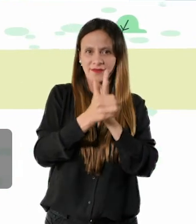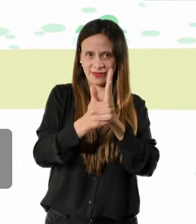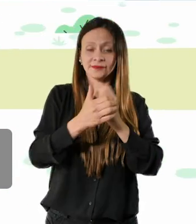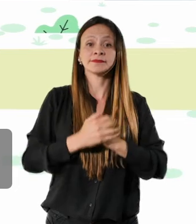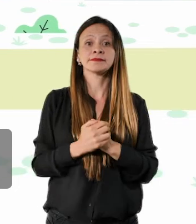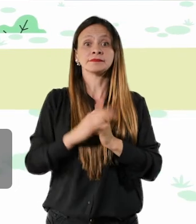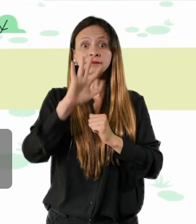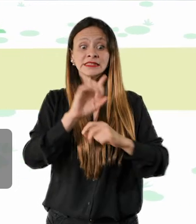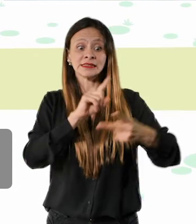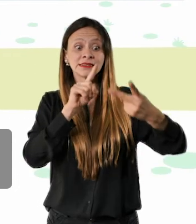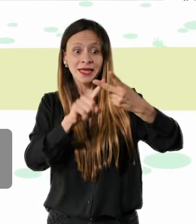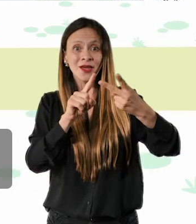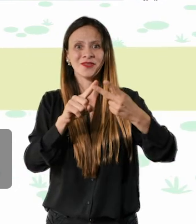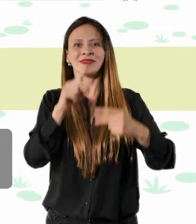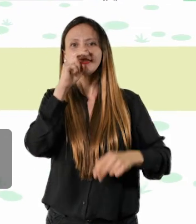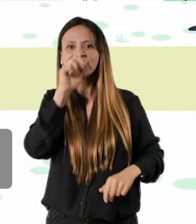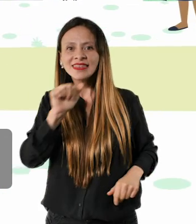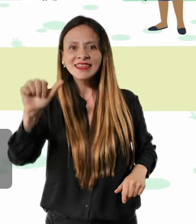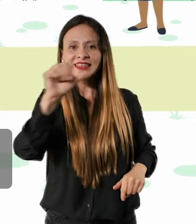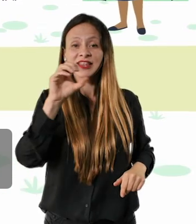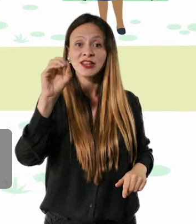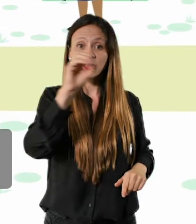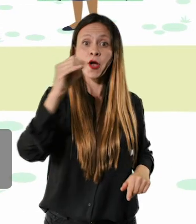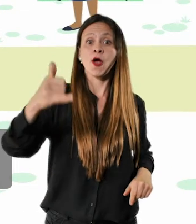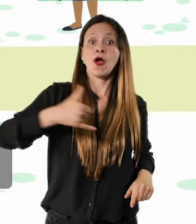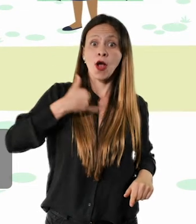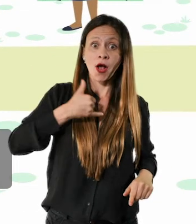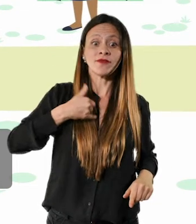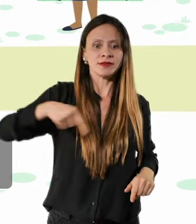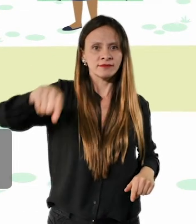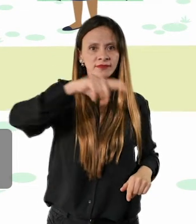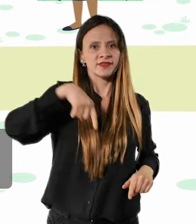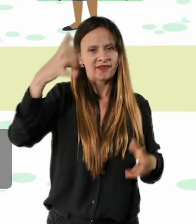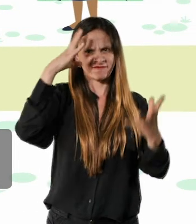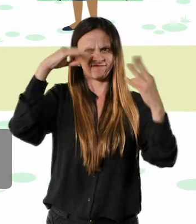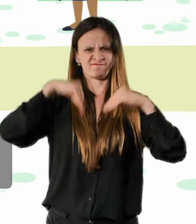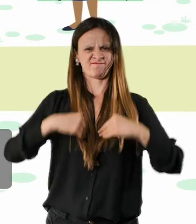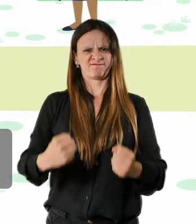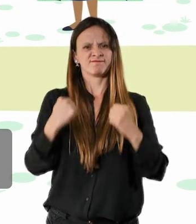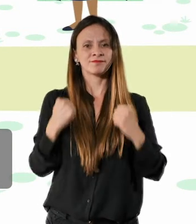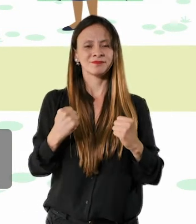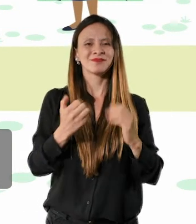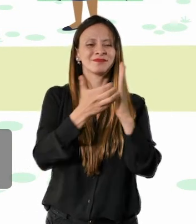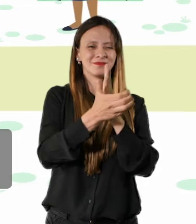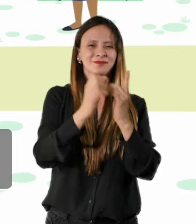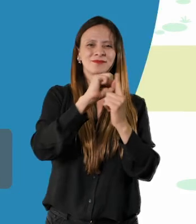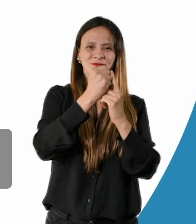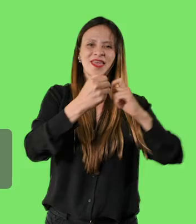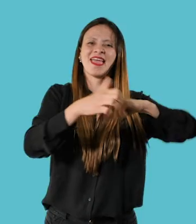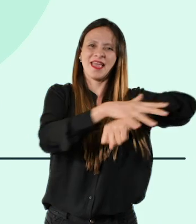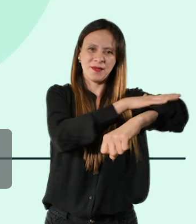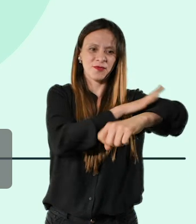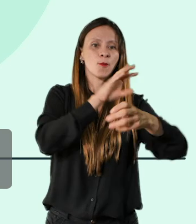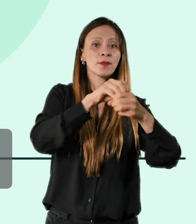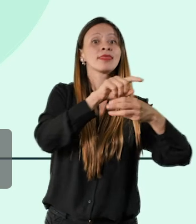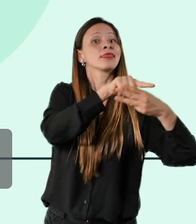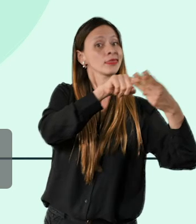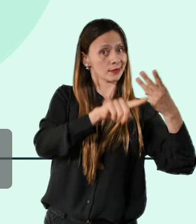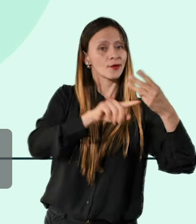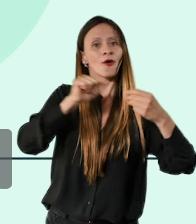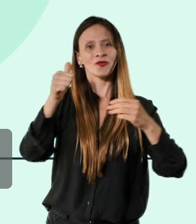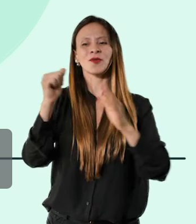padres y cuidadores, podemos apoyar el desarrollo de estas habilidades en los niños, niñas, jóvenes y adolescentes.